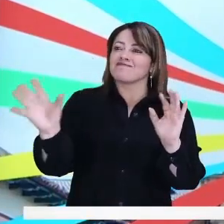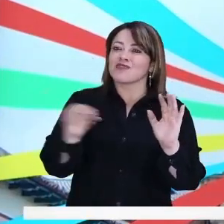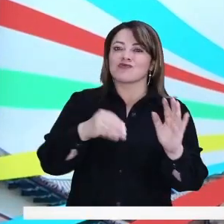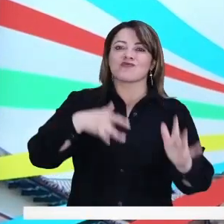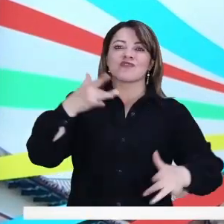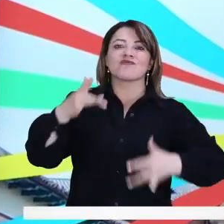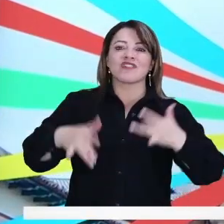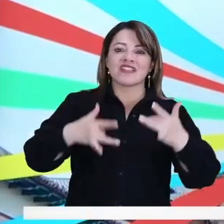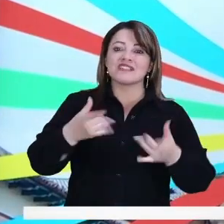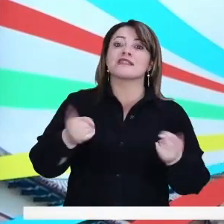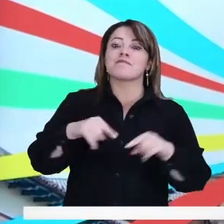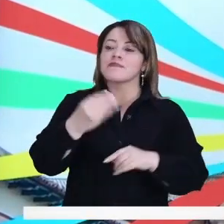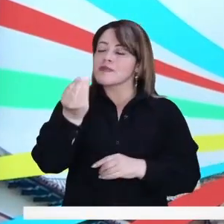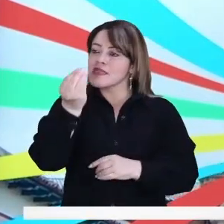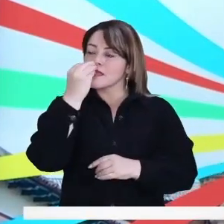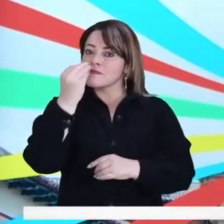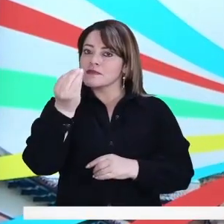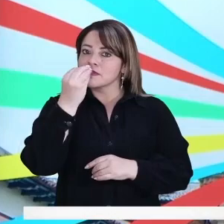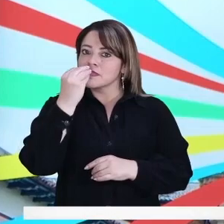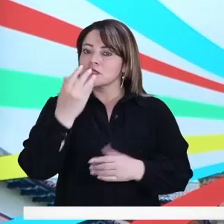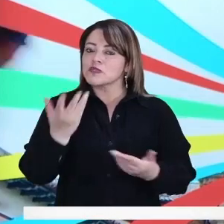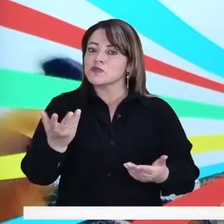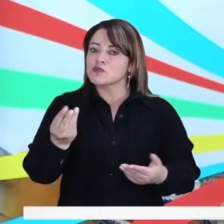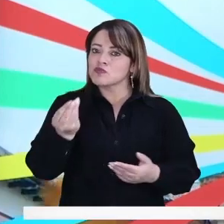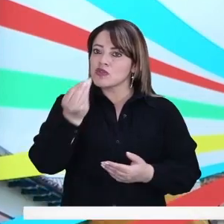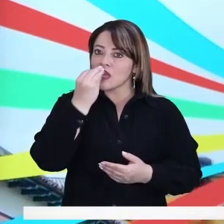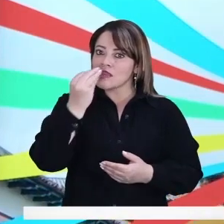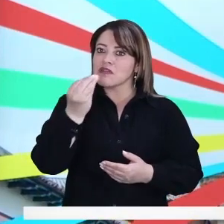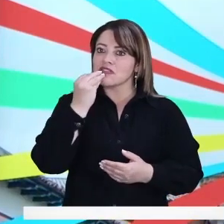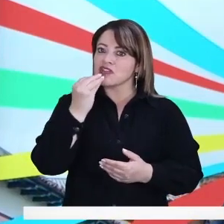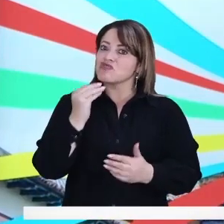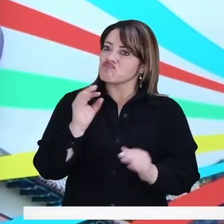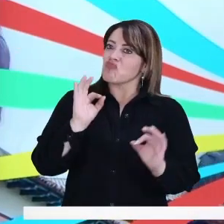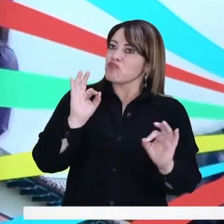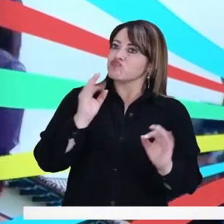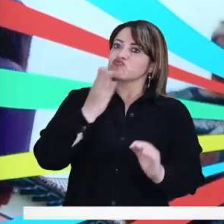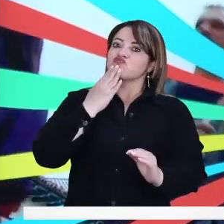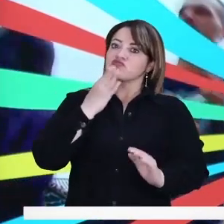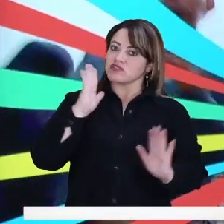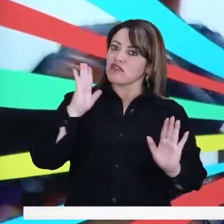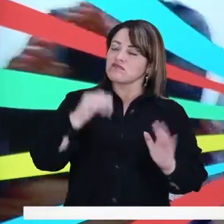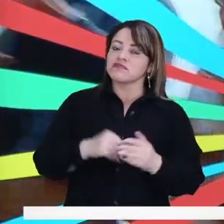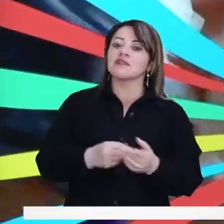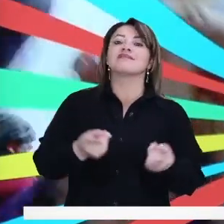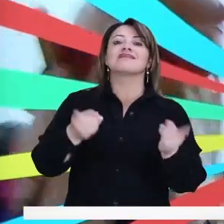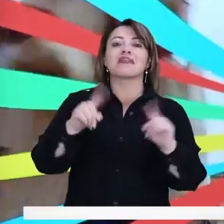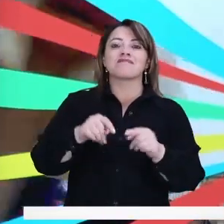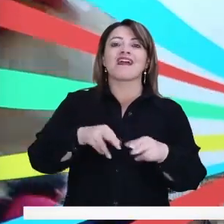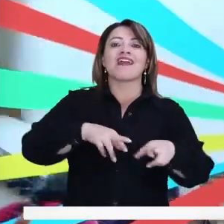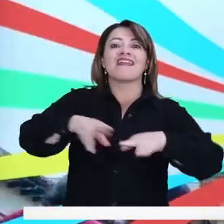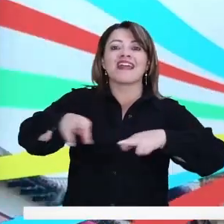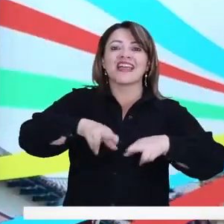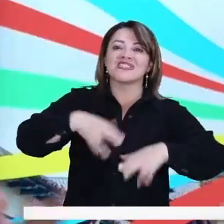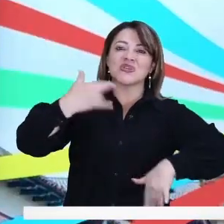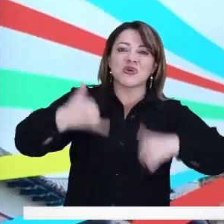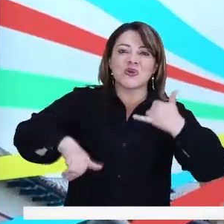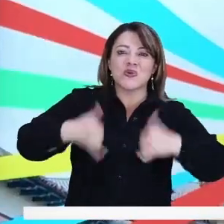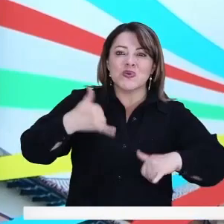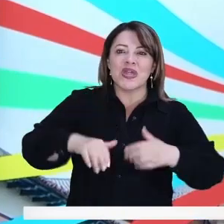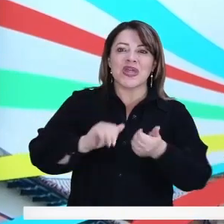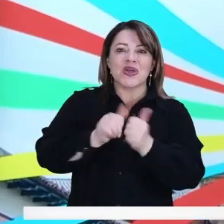alegría, para una alimentación no escasa, para una